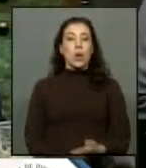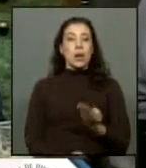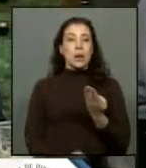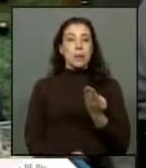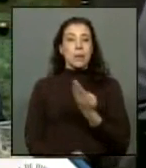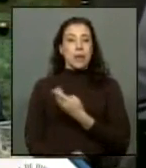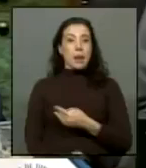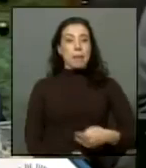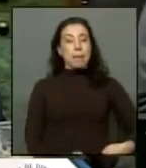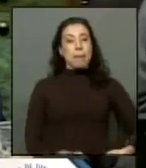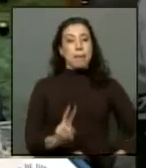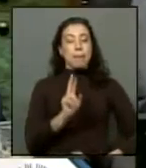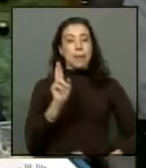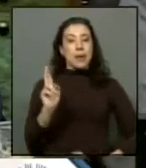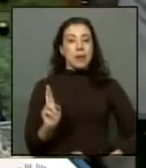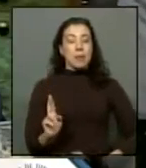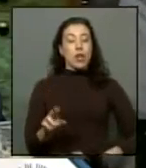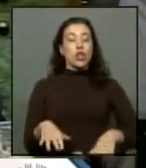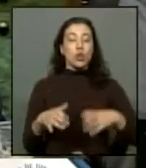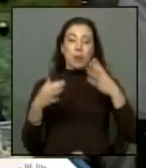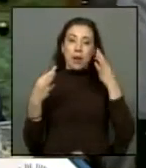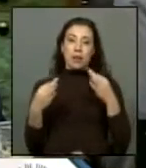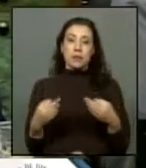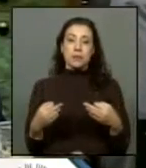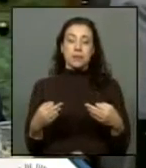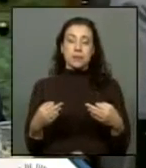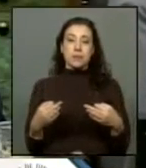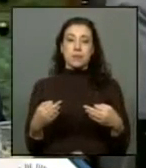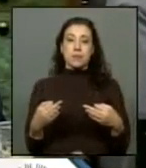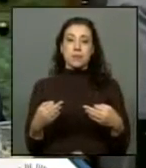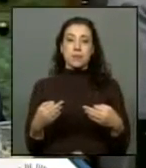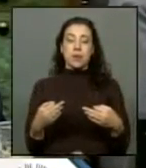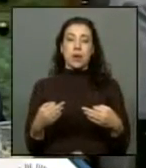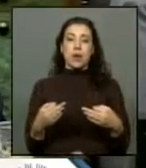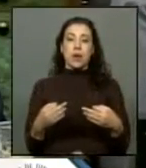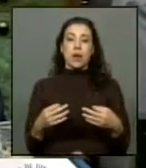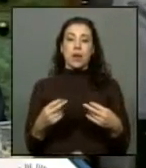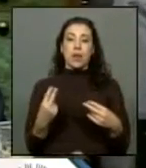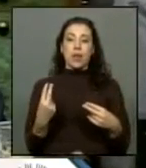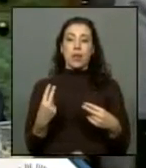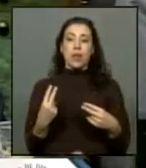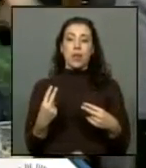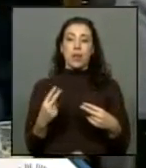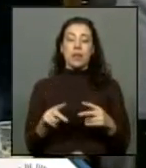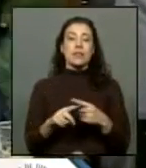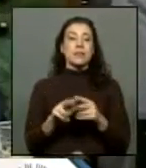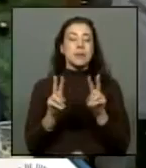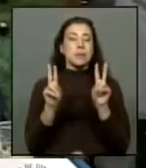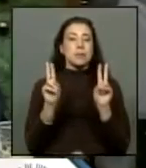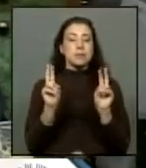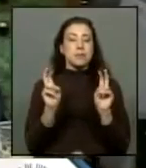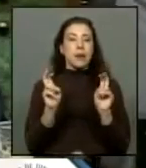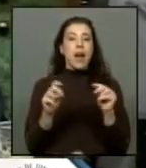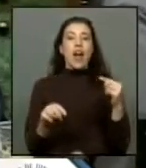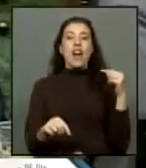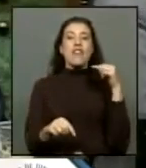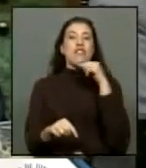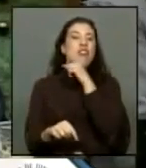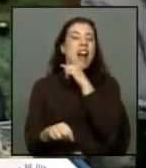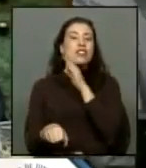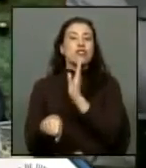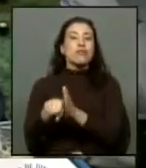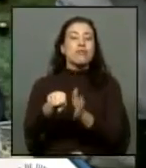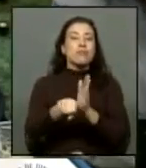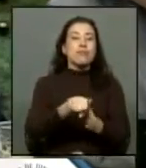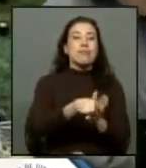a su excelencia la presidenta de la república adopte medidas respecto de los casos de abro comillas falsos exonerados